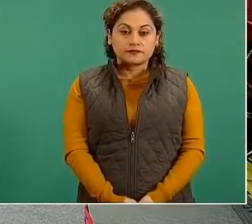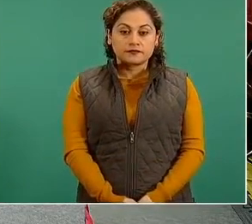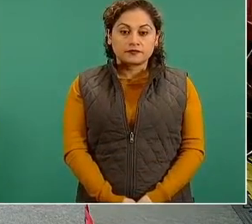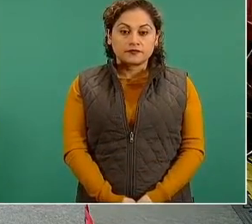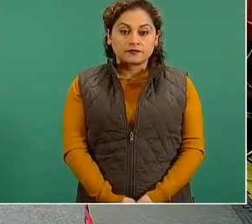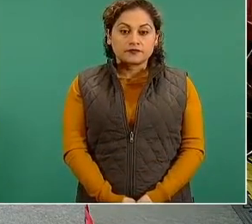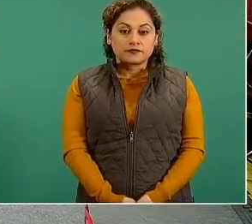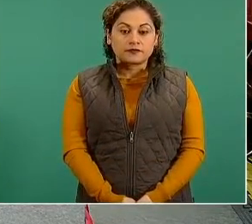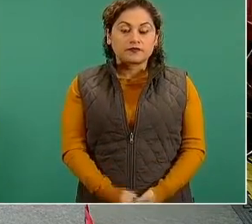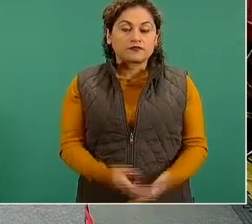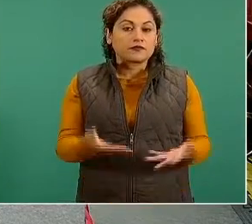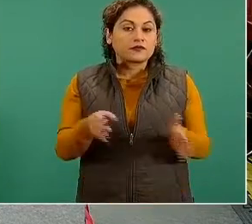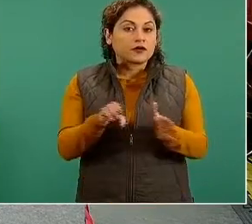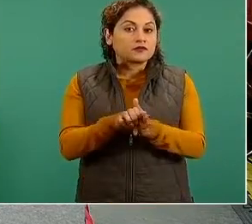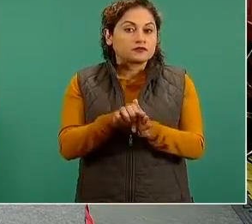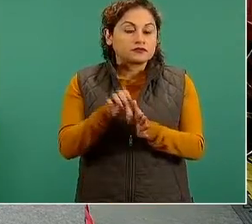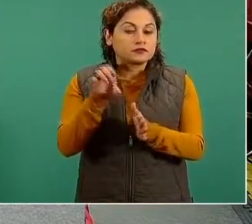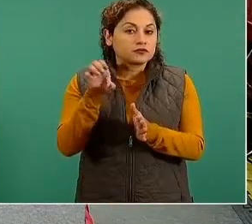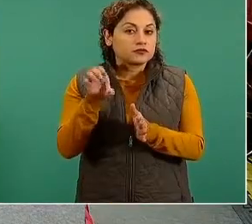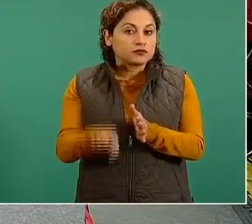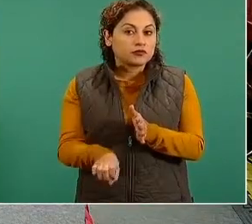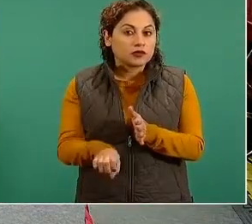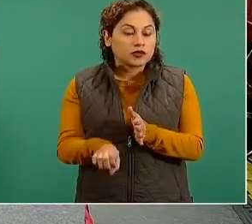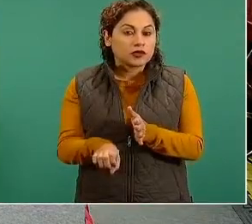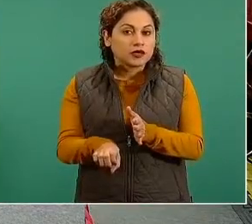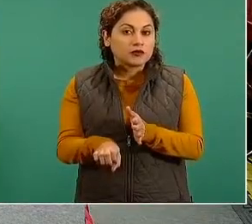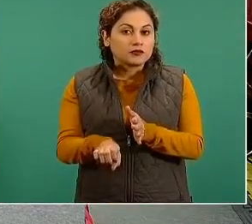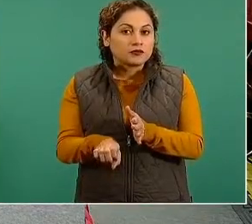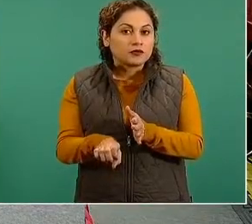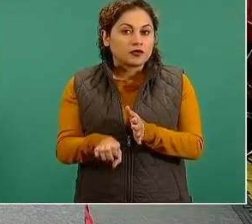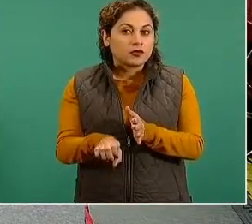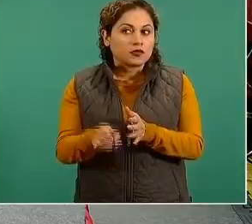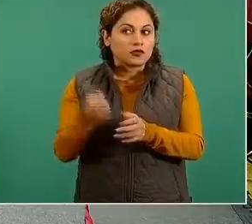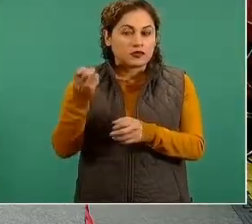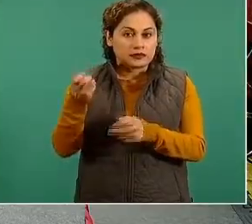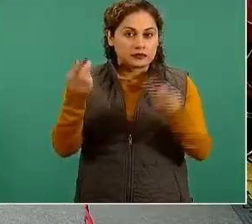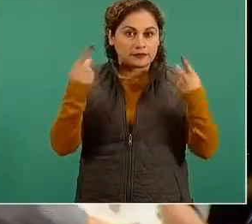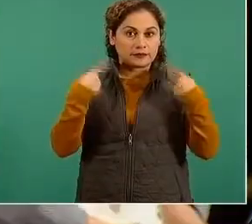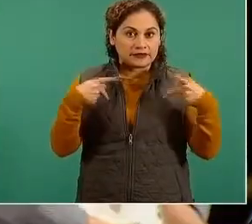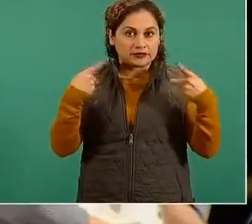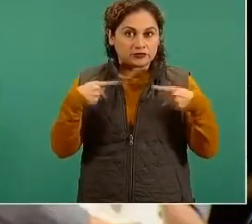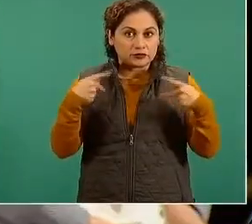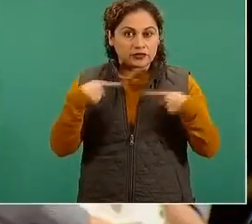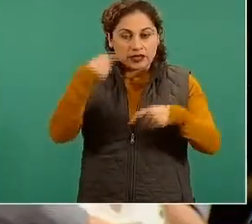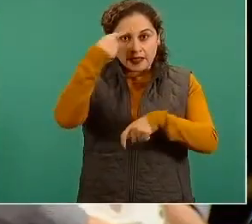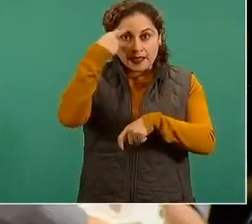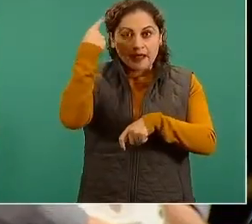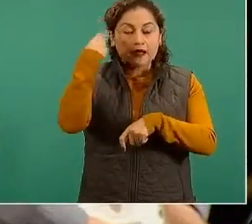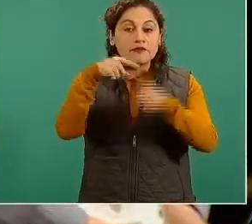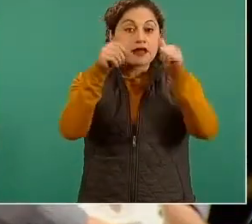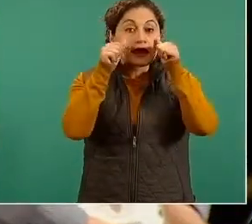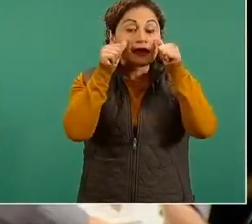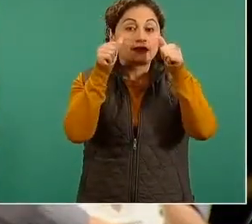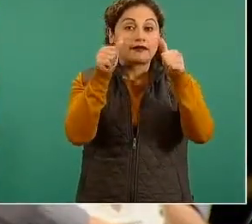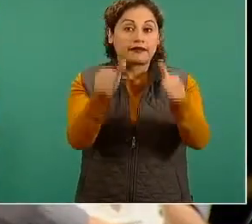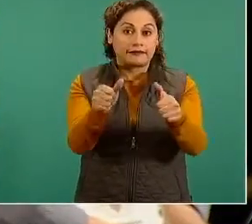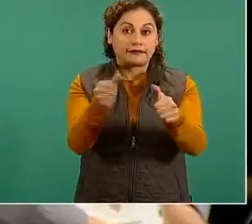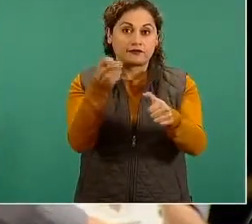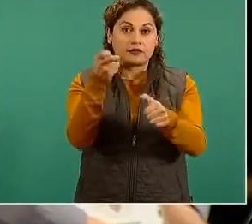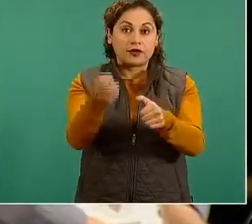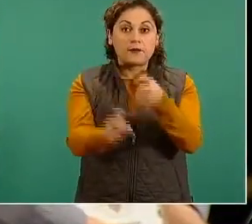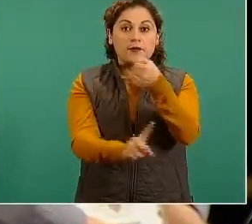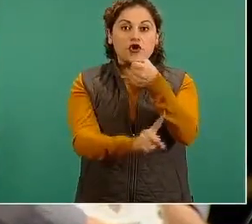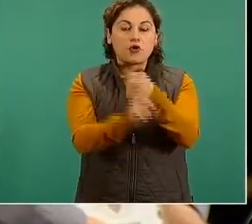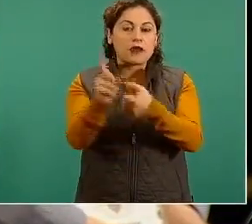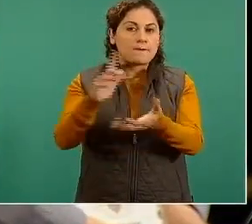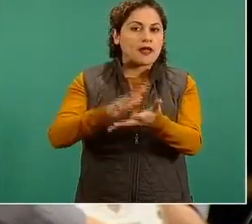contacto con la persona. Es evitar lo menos que se pueda un problema mayor.